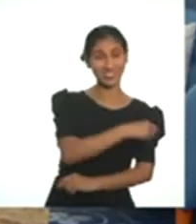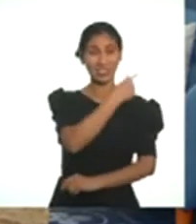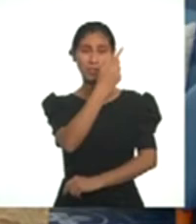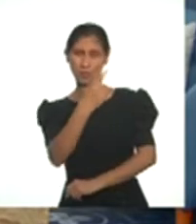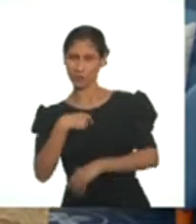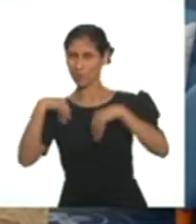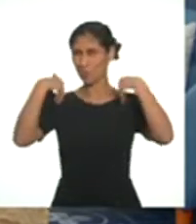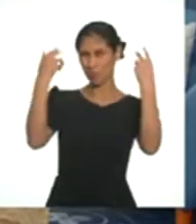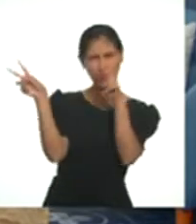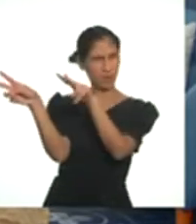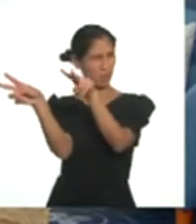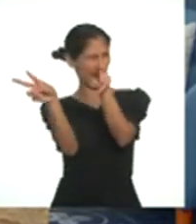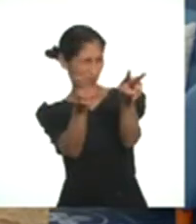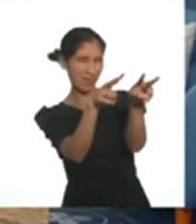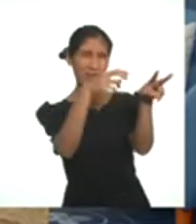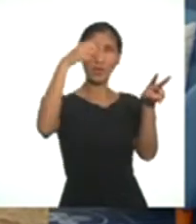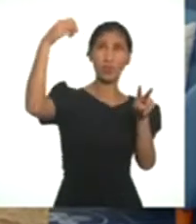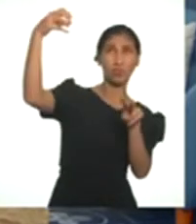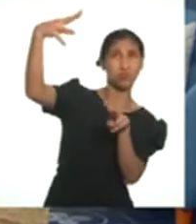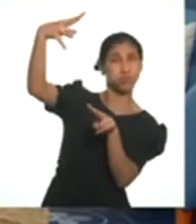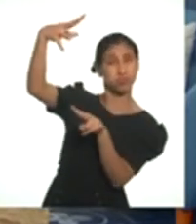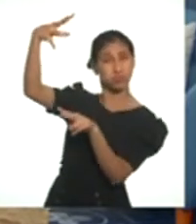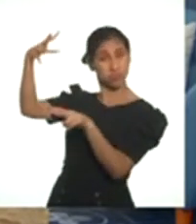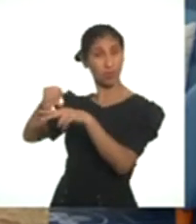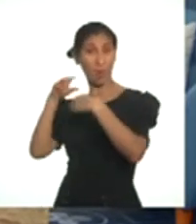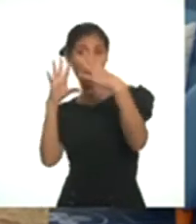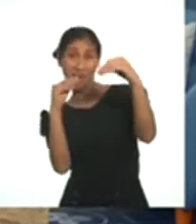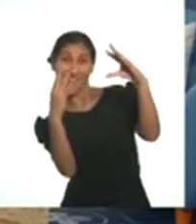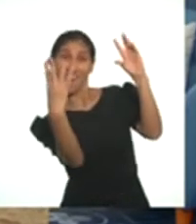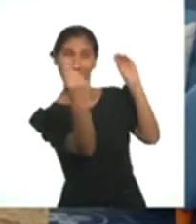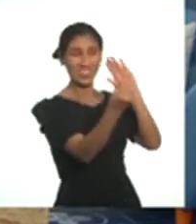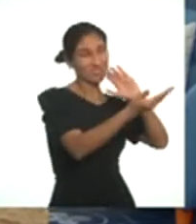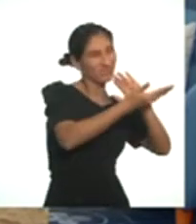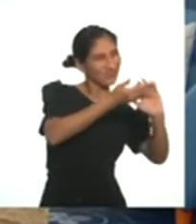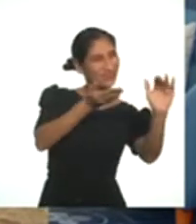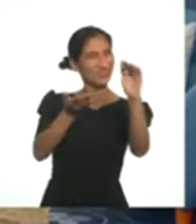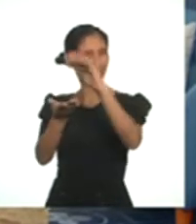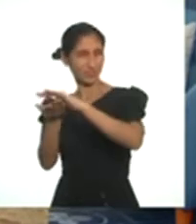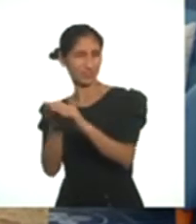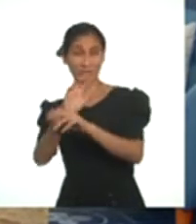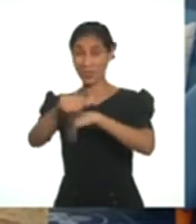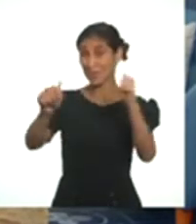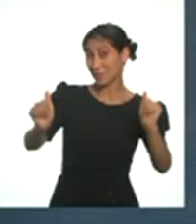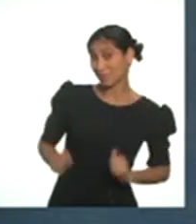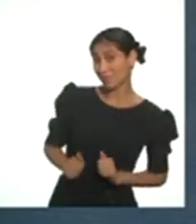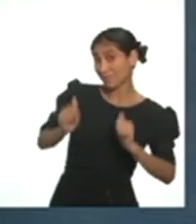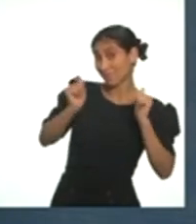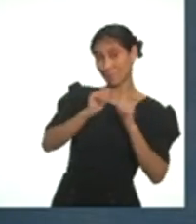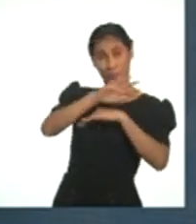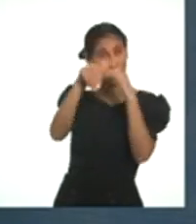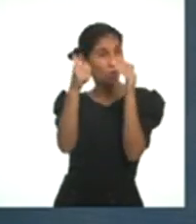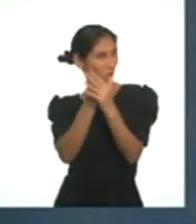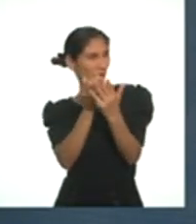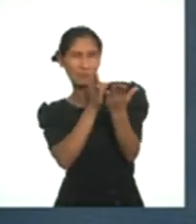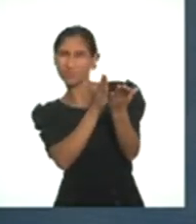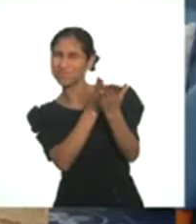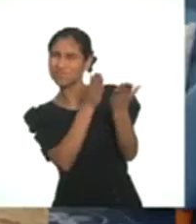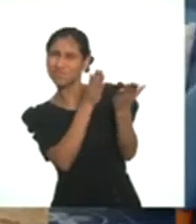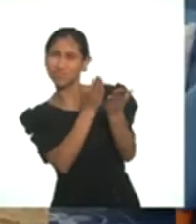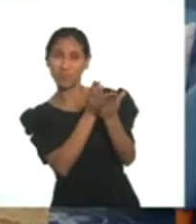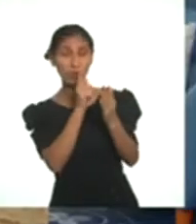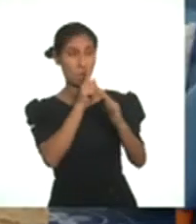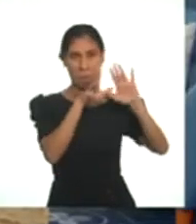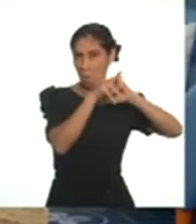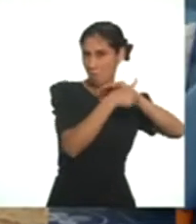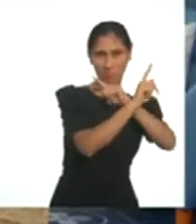Yo puedo ver las luces del sol con el diálogo y la reconciliación. Vivir en integridad y vivir